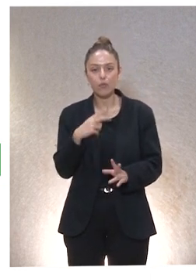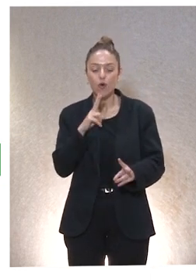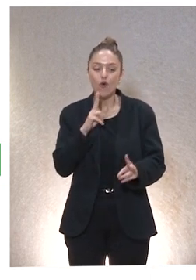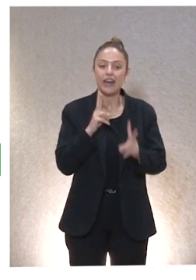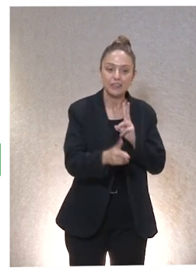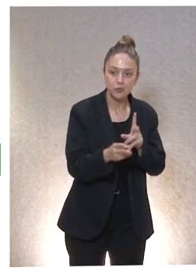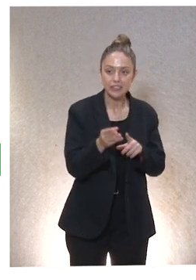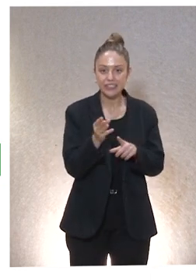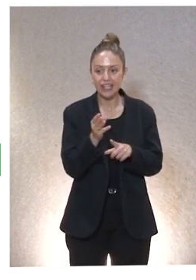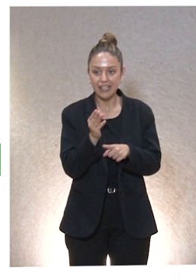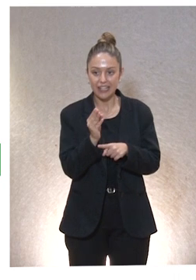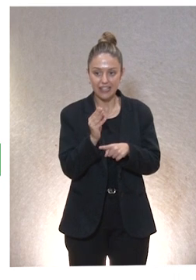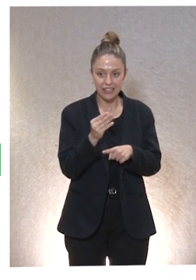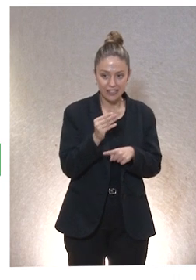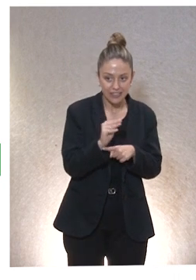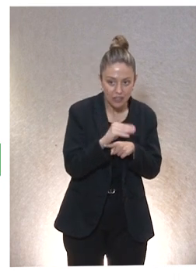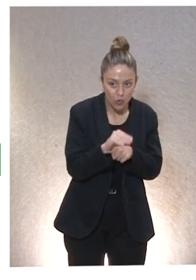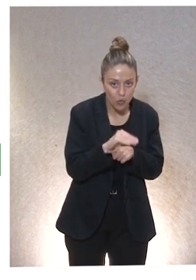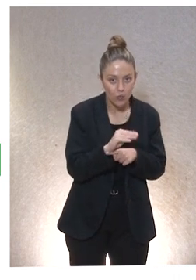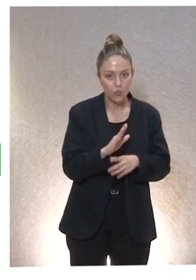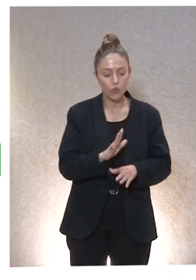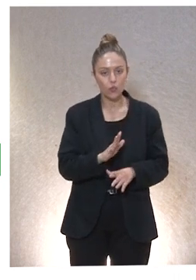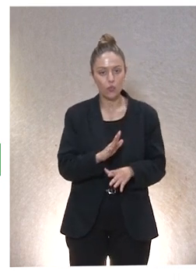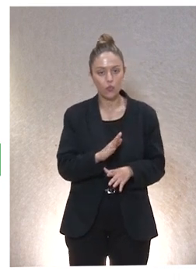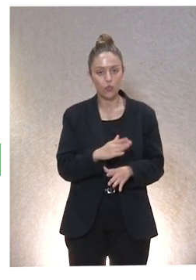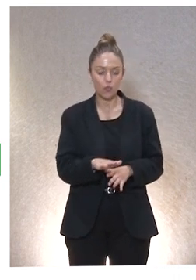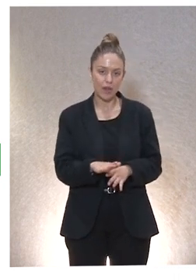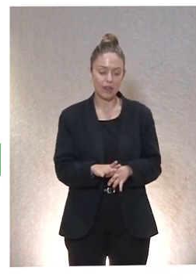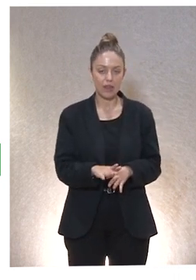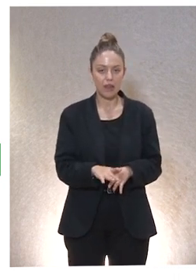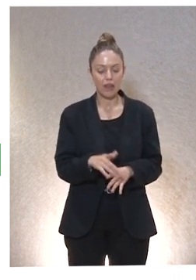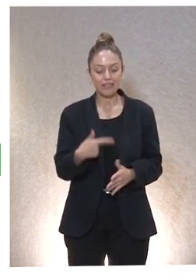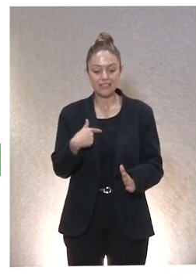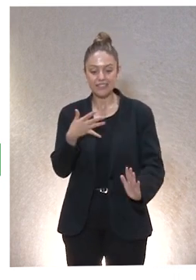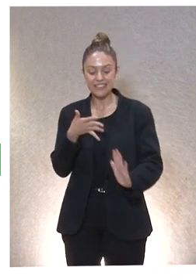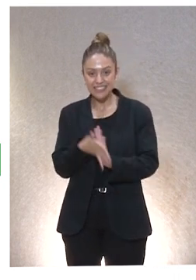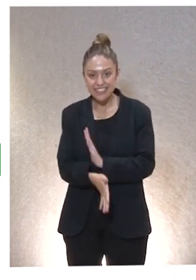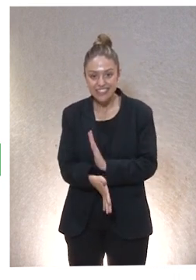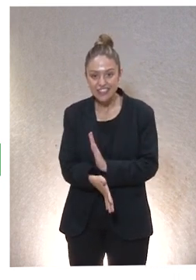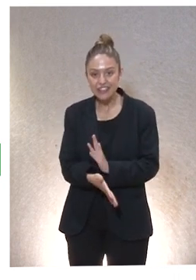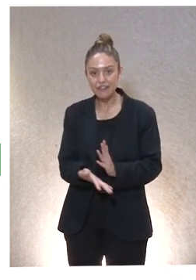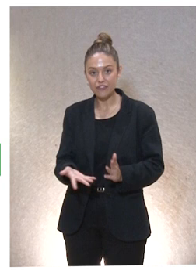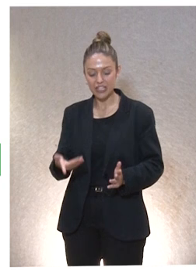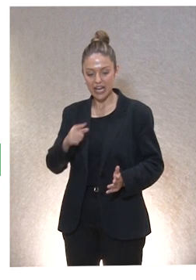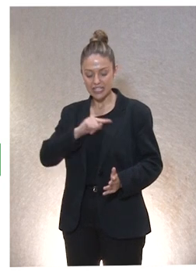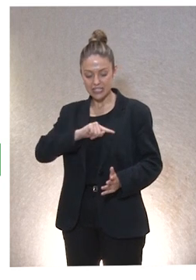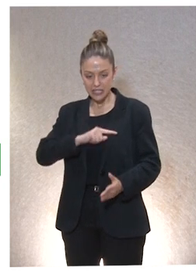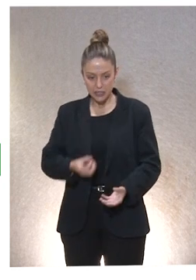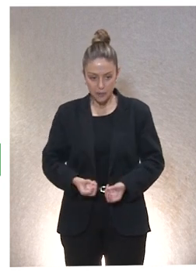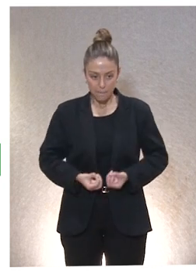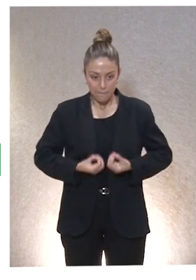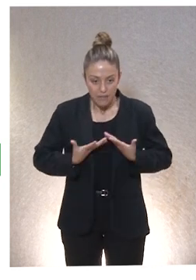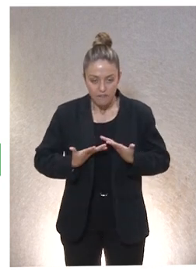cuidado, pero es preciosa. Entonces, ¿qué significa? Que este sentir el impacto